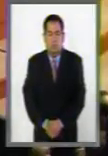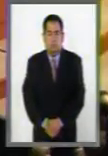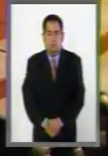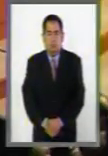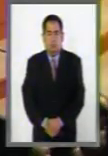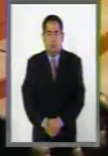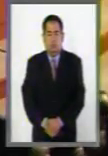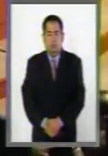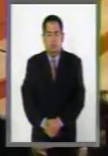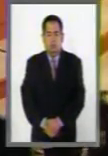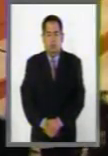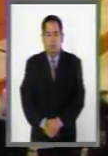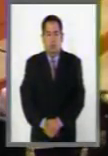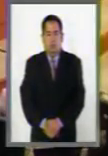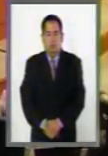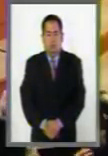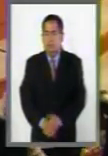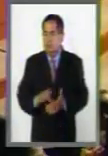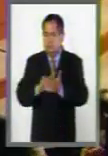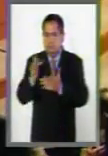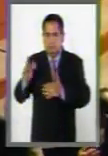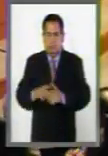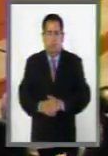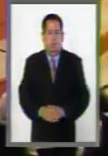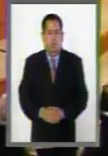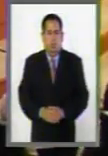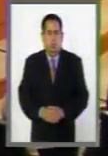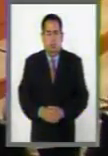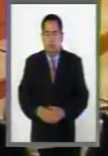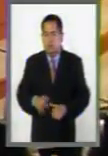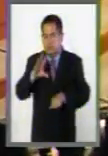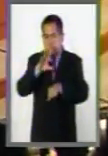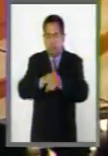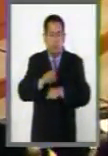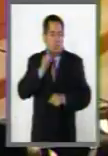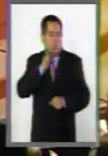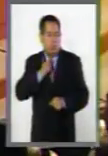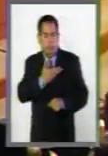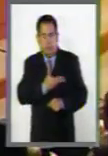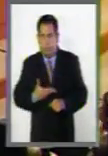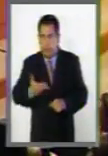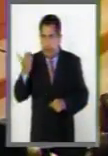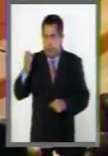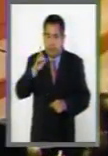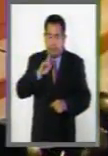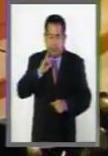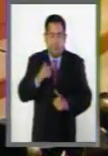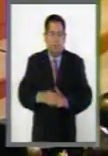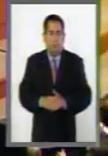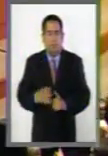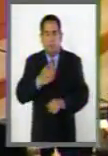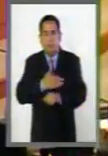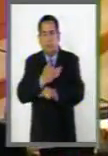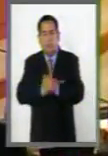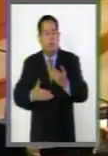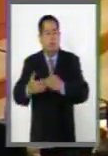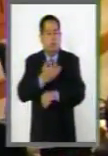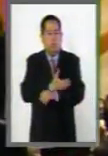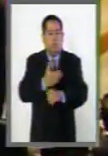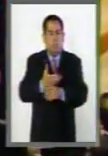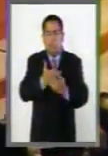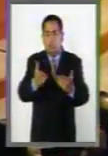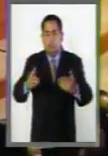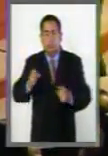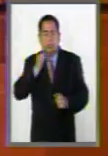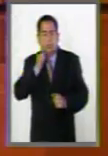Sí, así está. Gracias. Con su permiso, senadora presidente. Muy buenas tardes, compañeros, compañeras